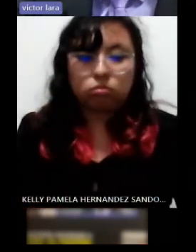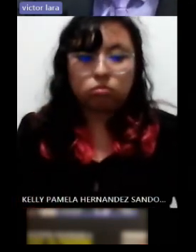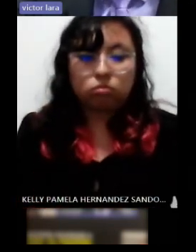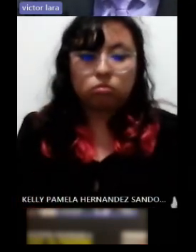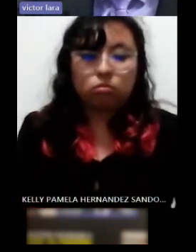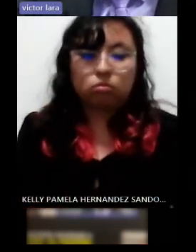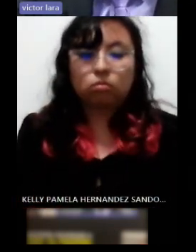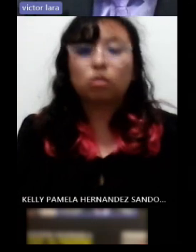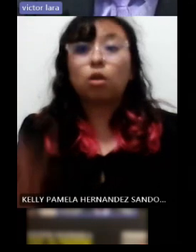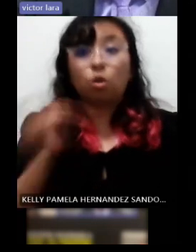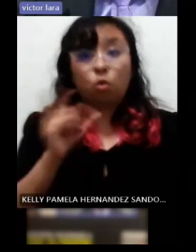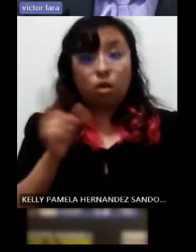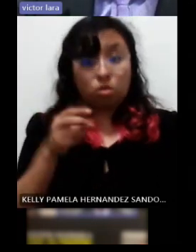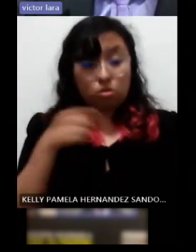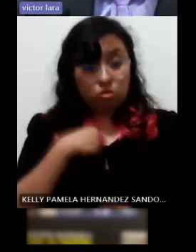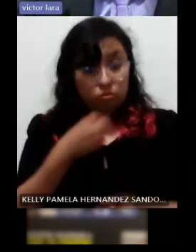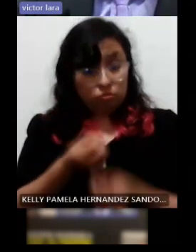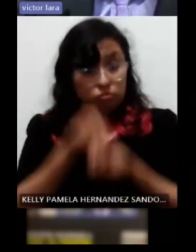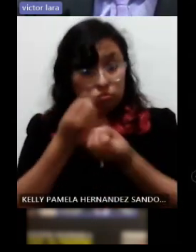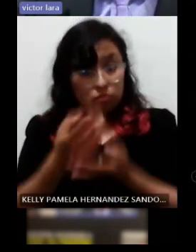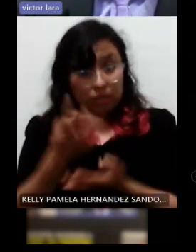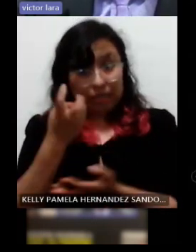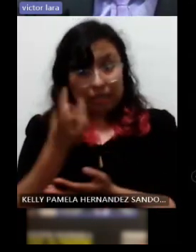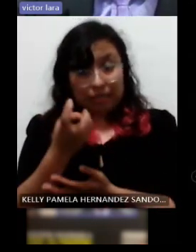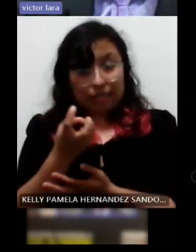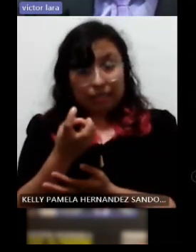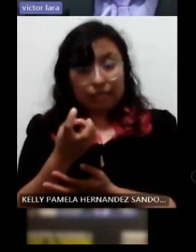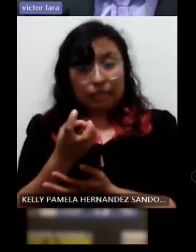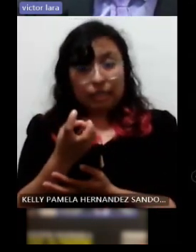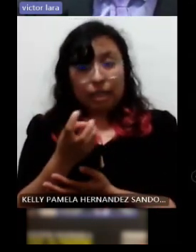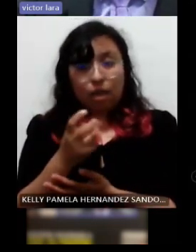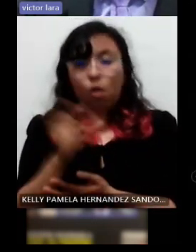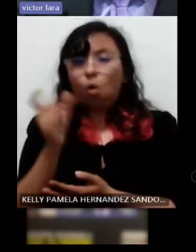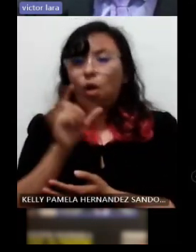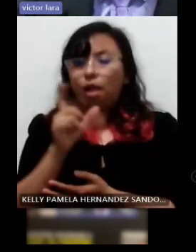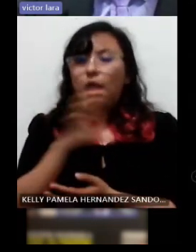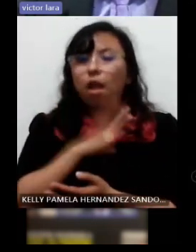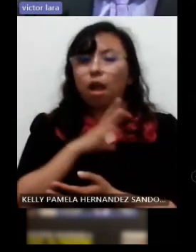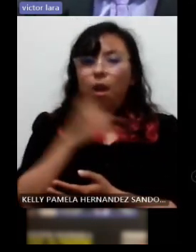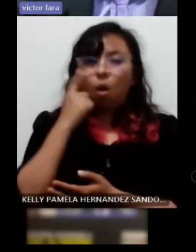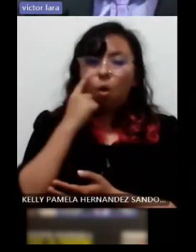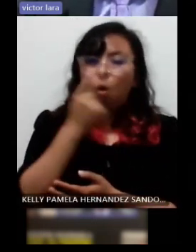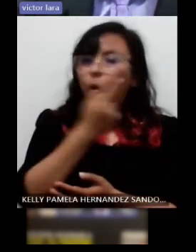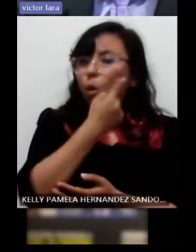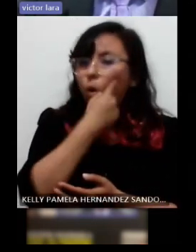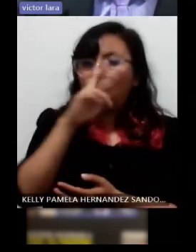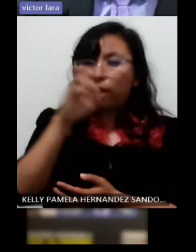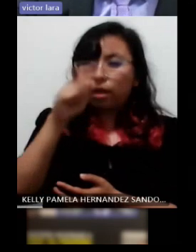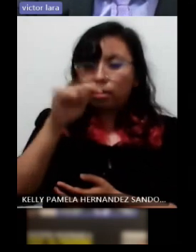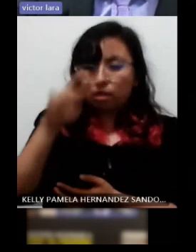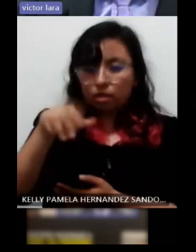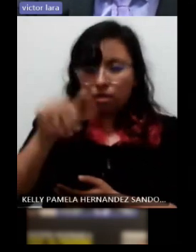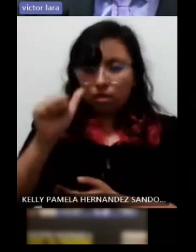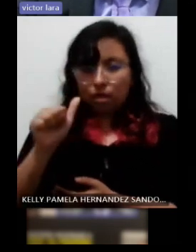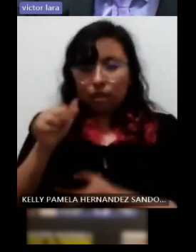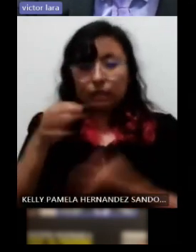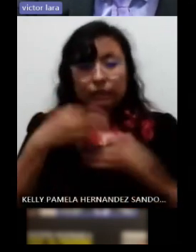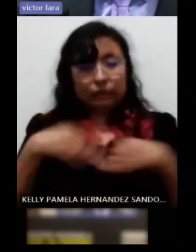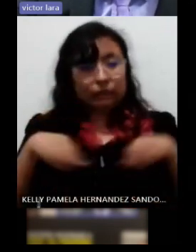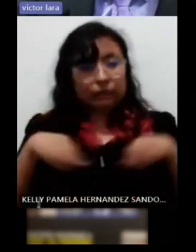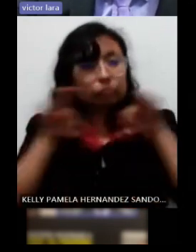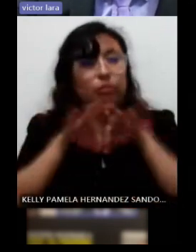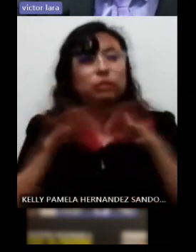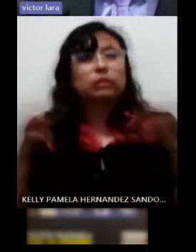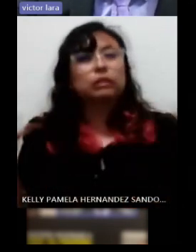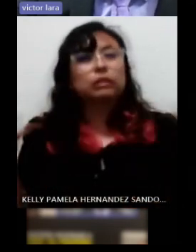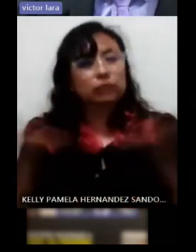sea cual sea este sobre todo cuando hablamos de la capa sensorial de la retina si es importante poder hacer